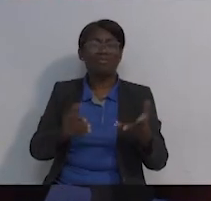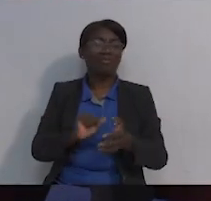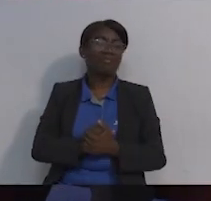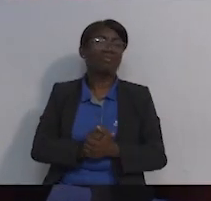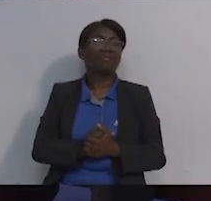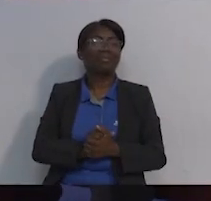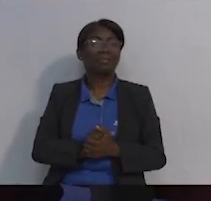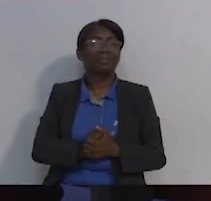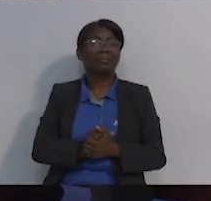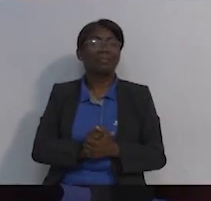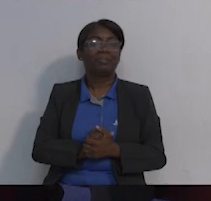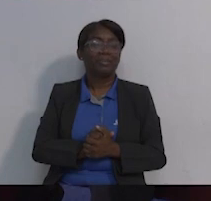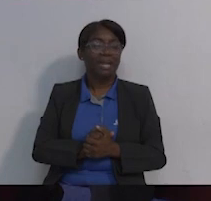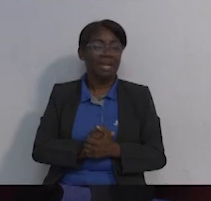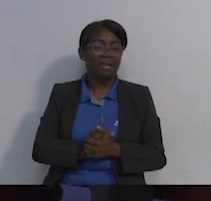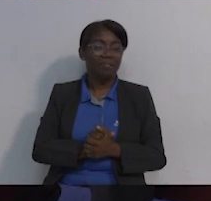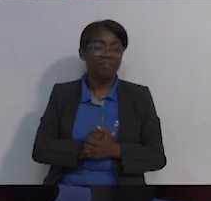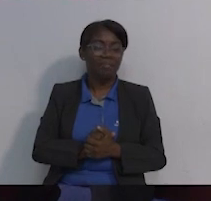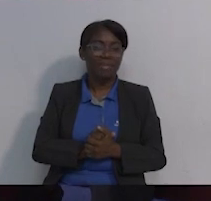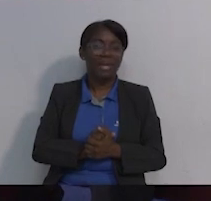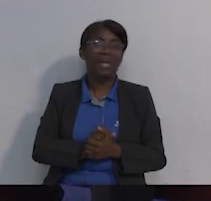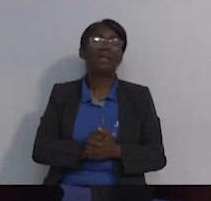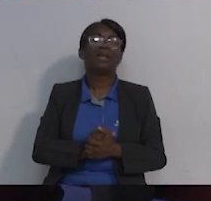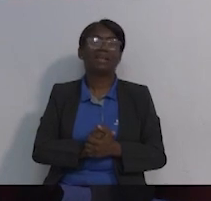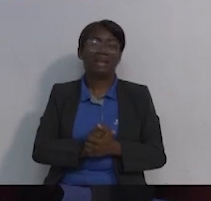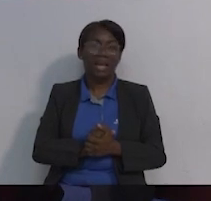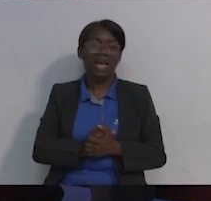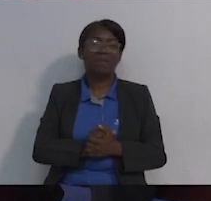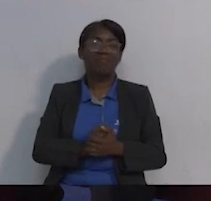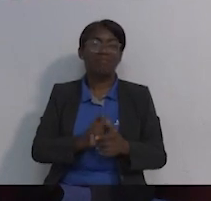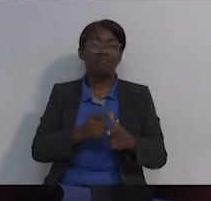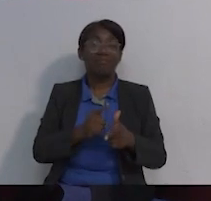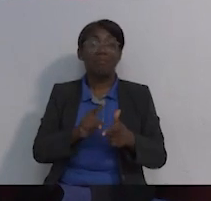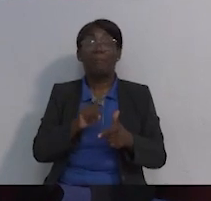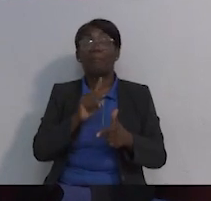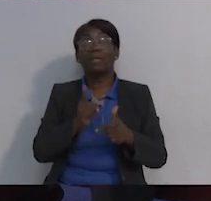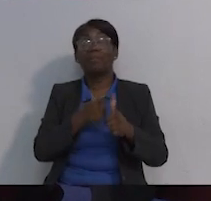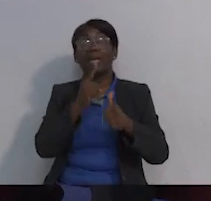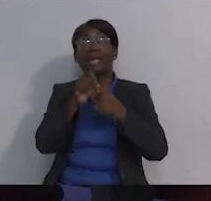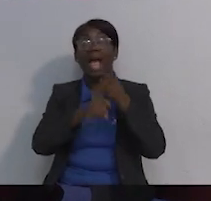No sé cómo sale esa matemática, pero está bien. teoría de conjuntos en primer año.